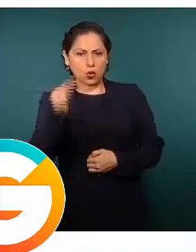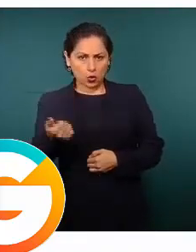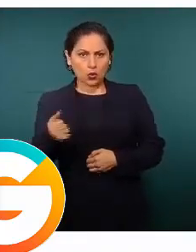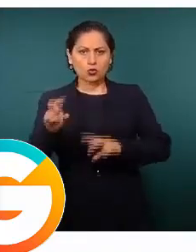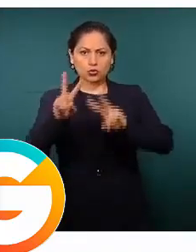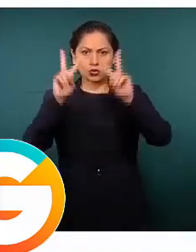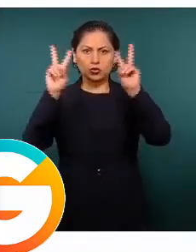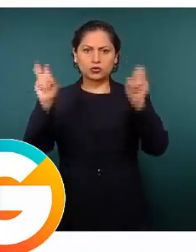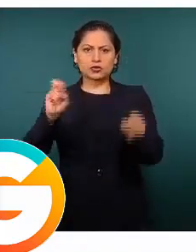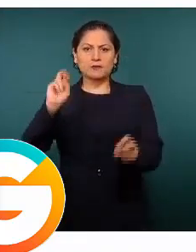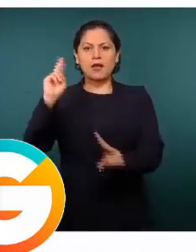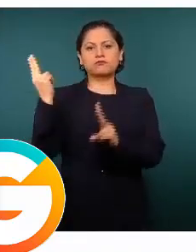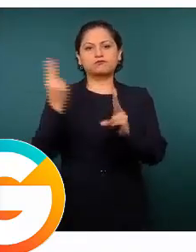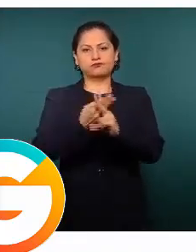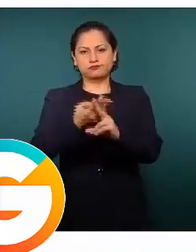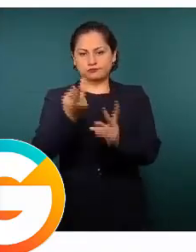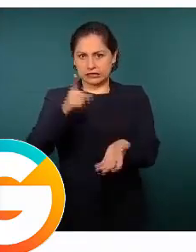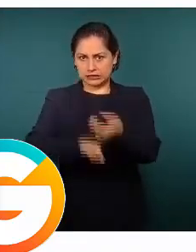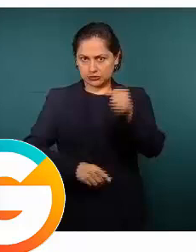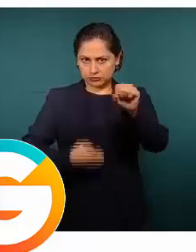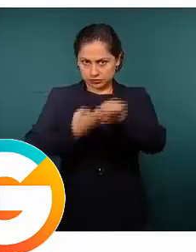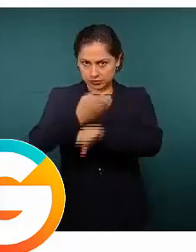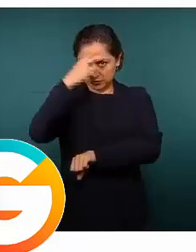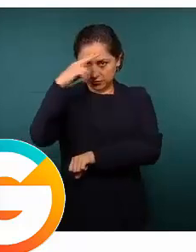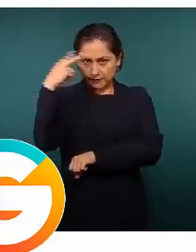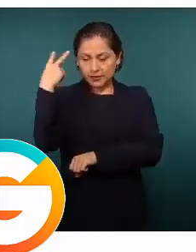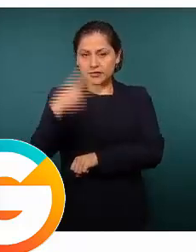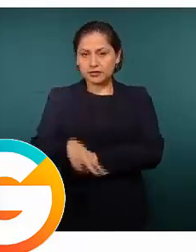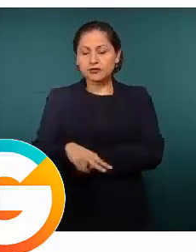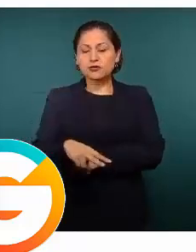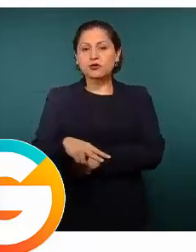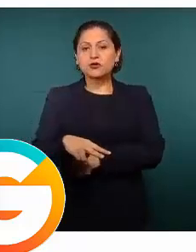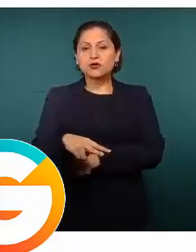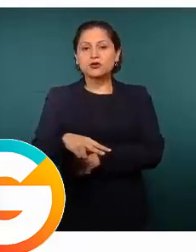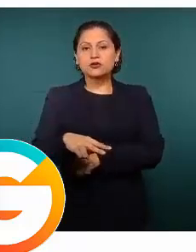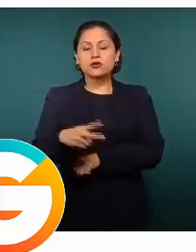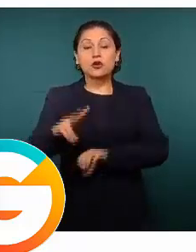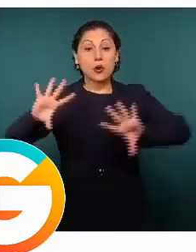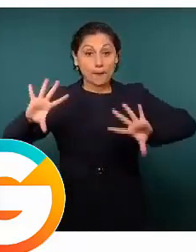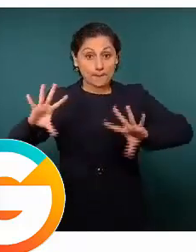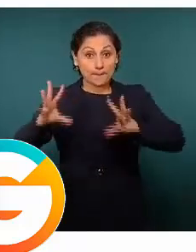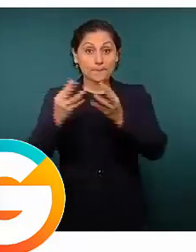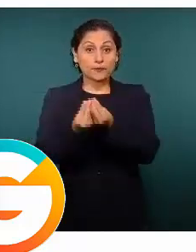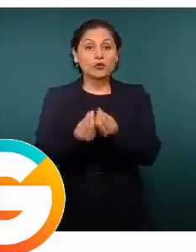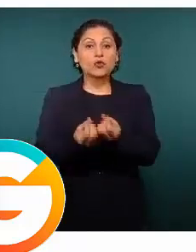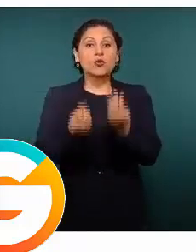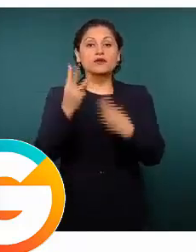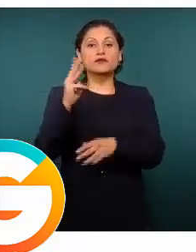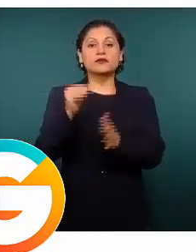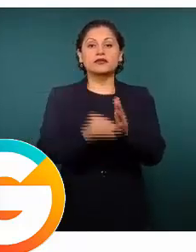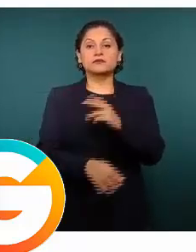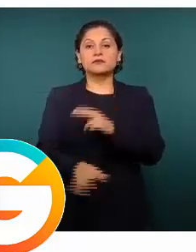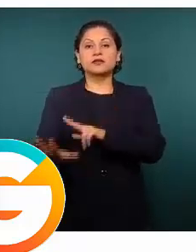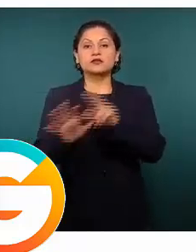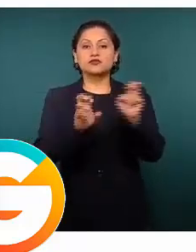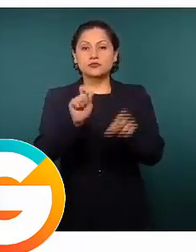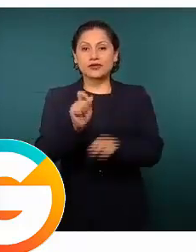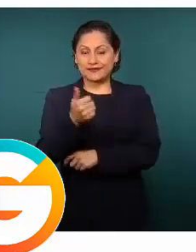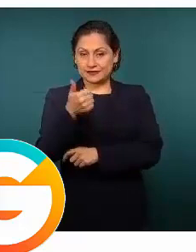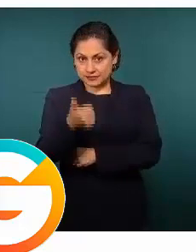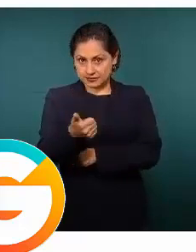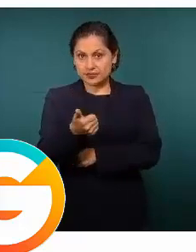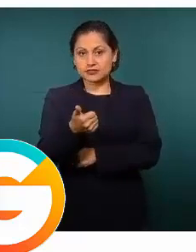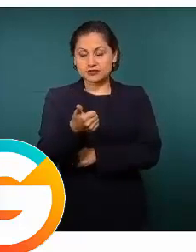dolosos en la entidad federativa, el total de los homicidios que tiene tres mil ochocientos veintiséis, el Estado